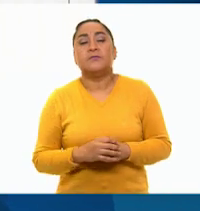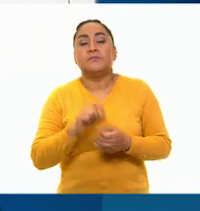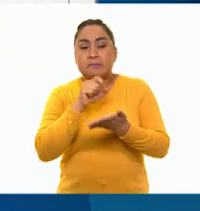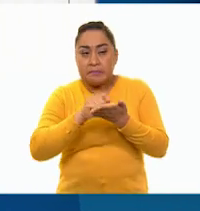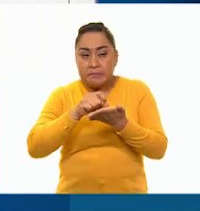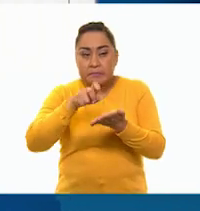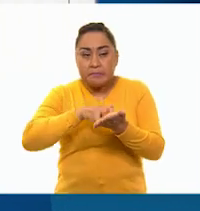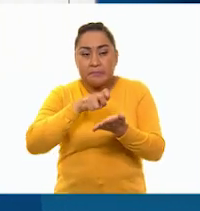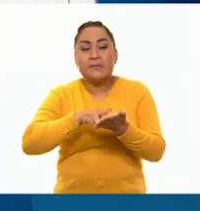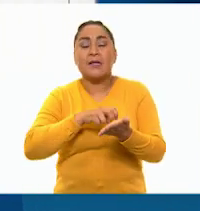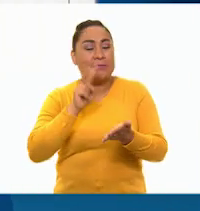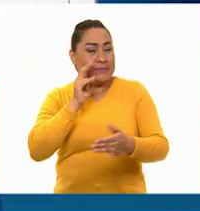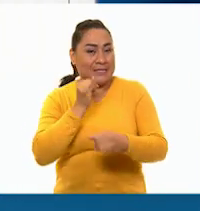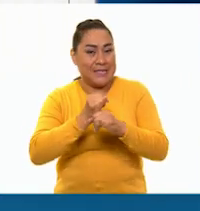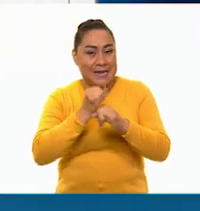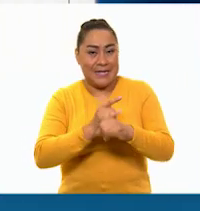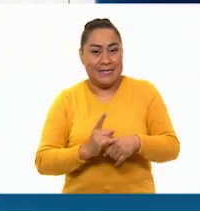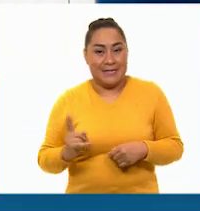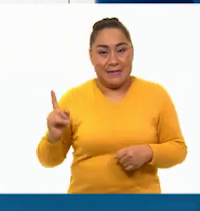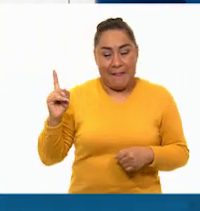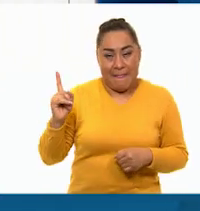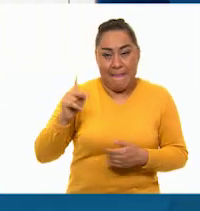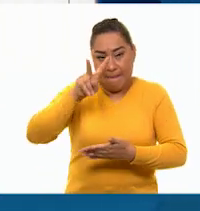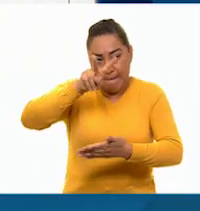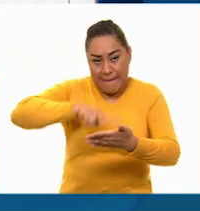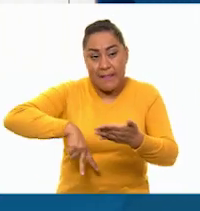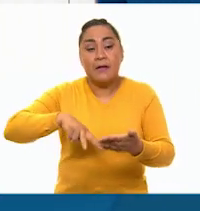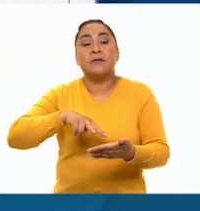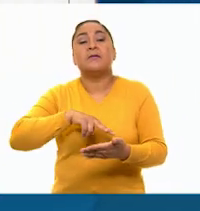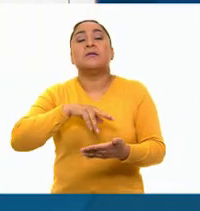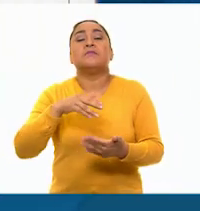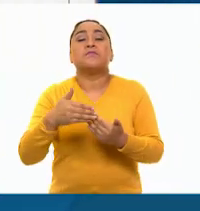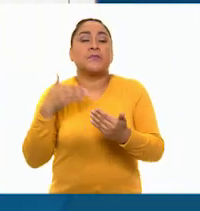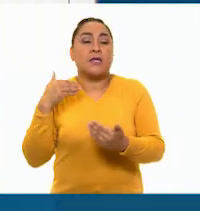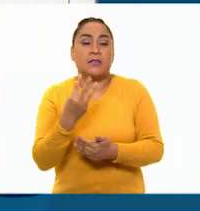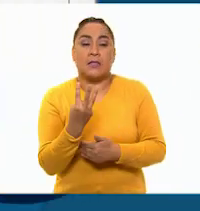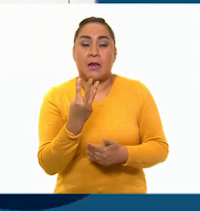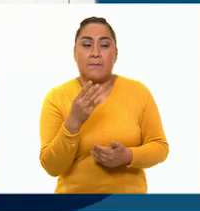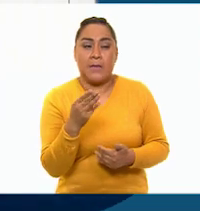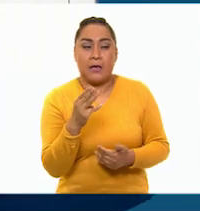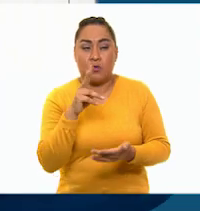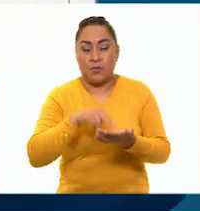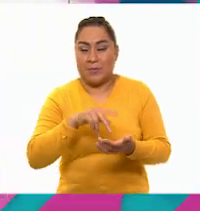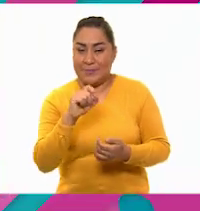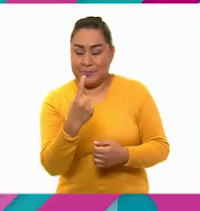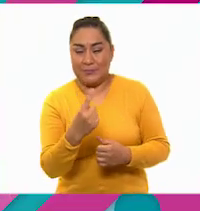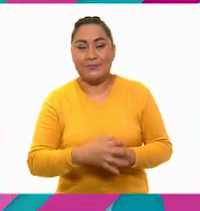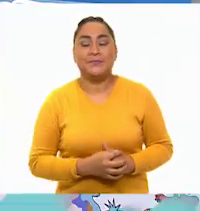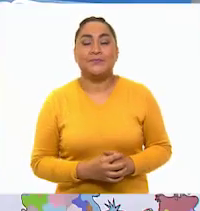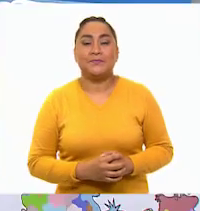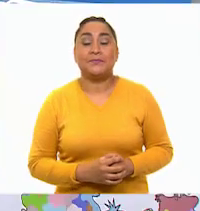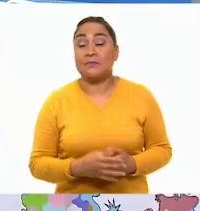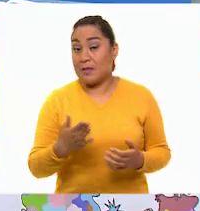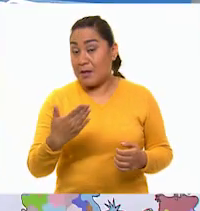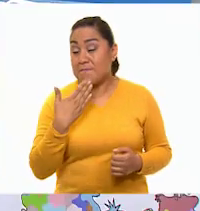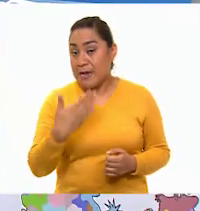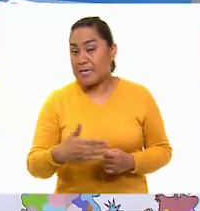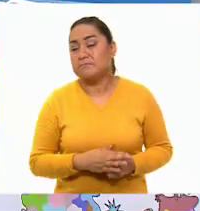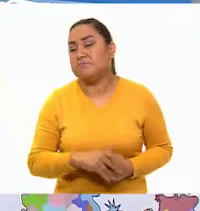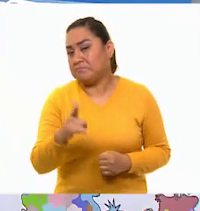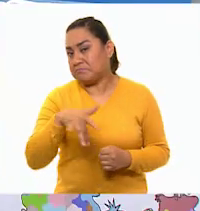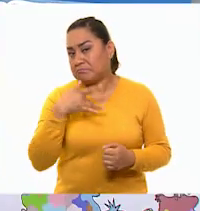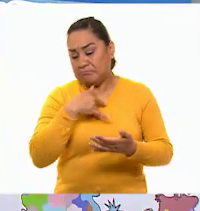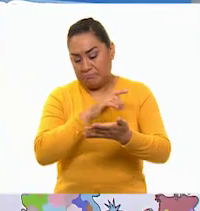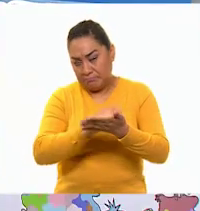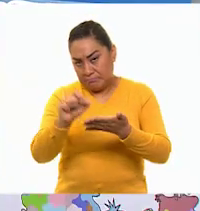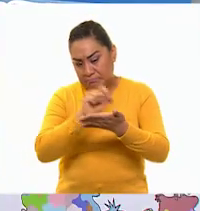Adaptación en La Liga, están viendo en su pantalla, consultado el 3 de mayo de 2021. Muy bien. ¿Qué les ha parecido el